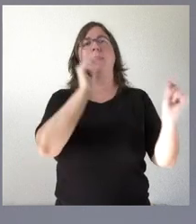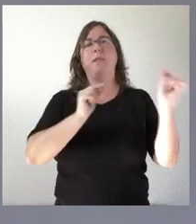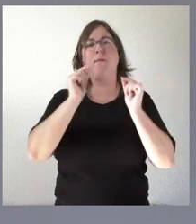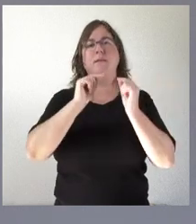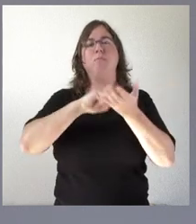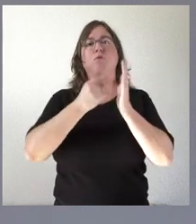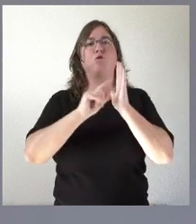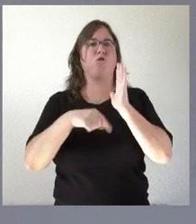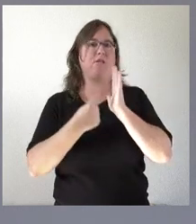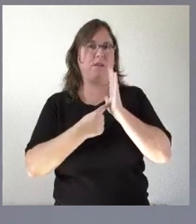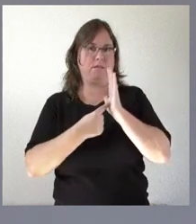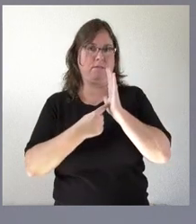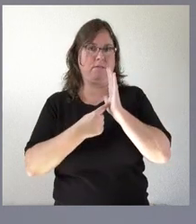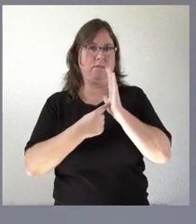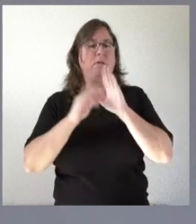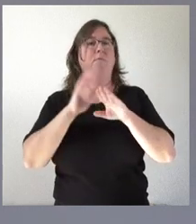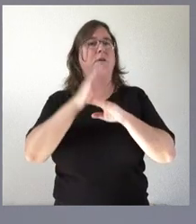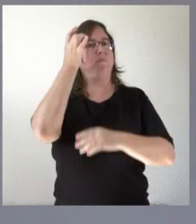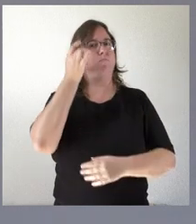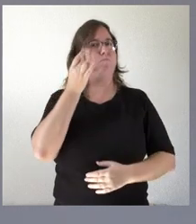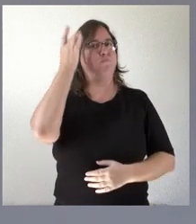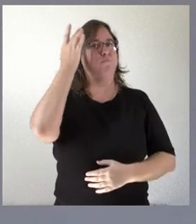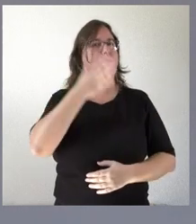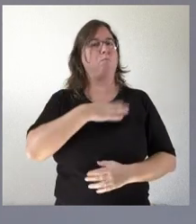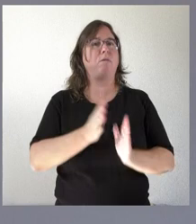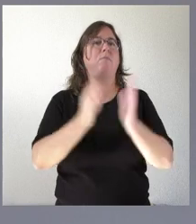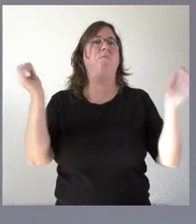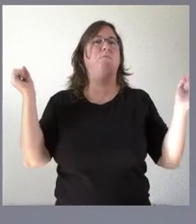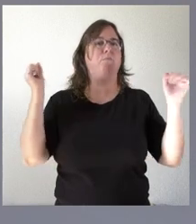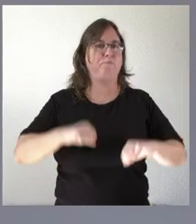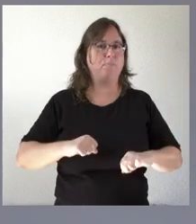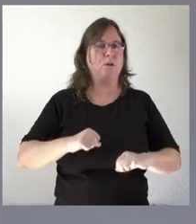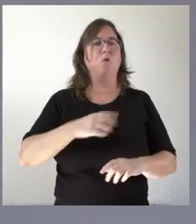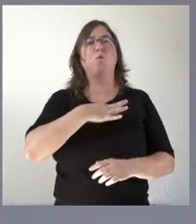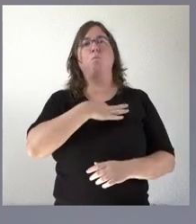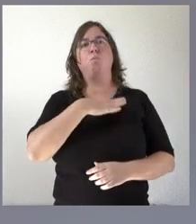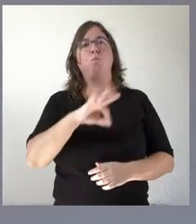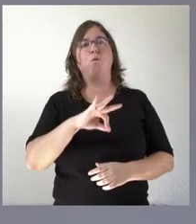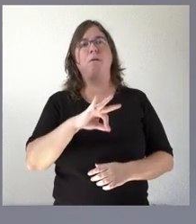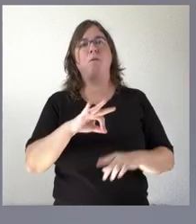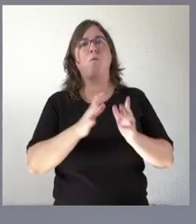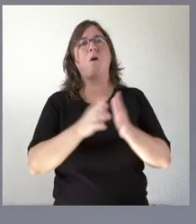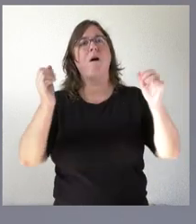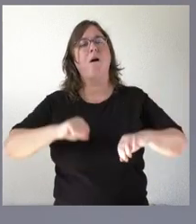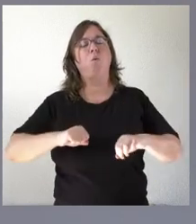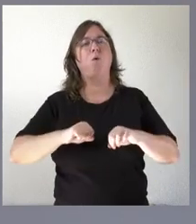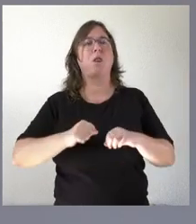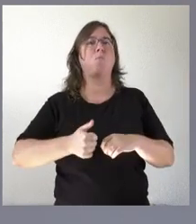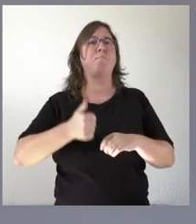ley y por tanto para que esta iniciativa pueda ser aprobada pueda ser consensuada con el mayor grupo